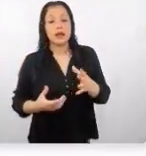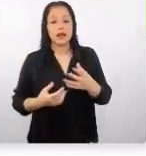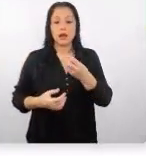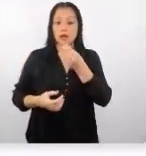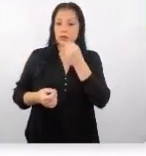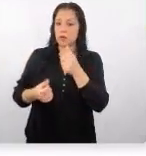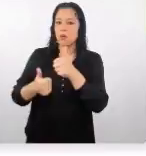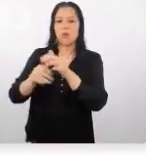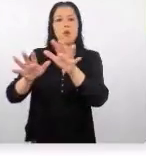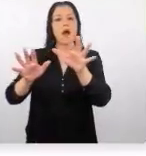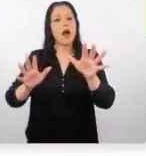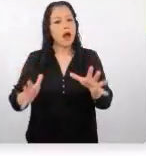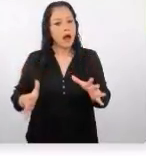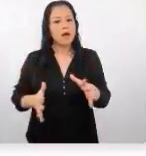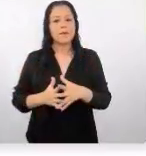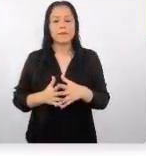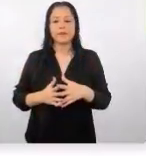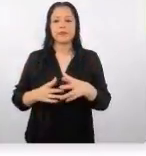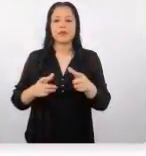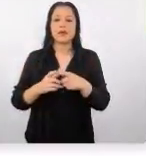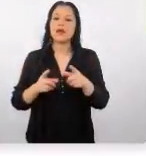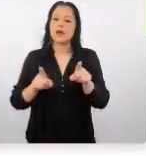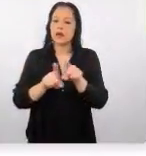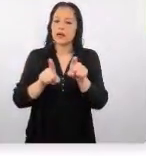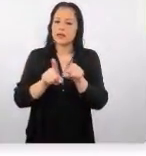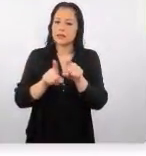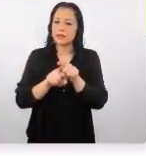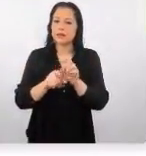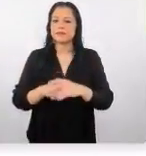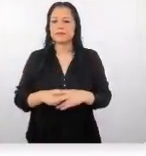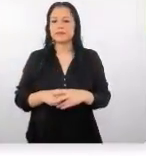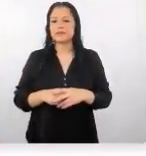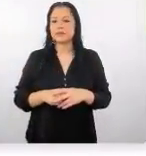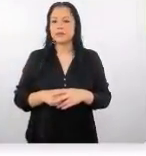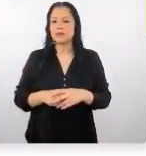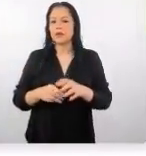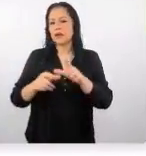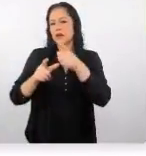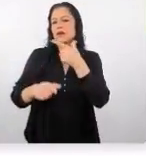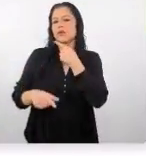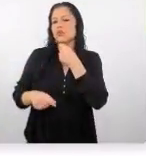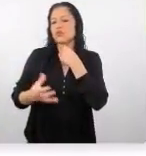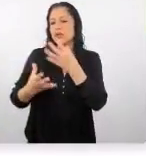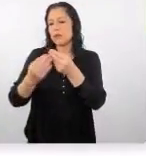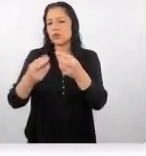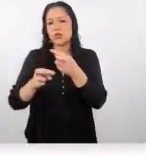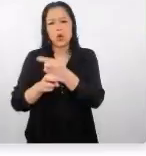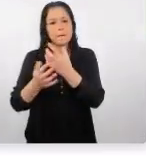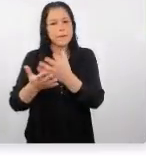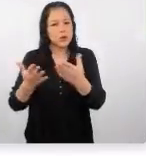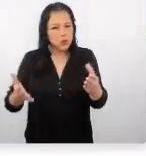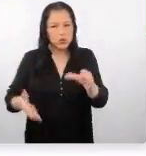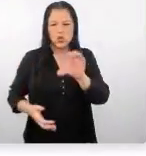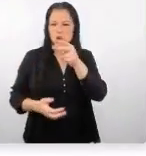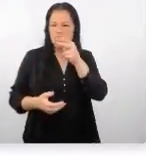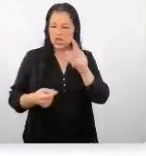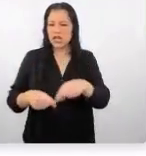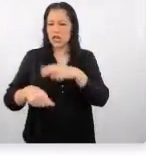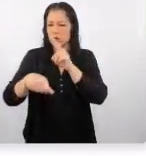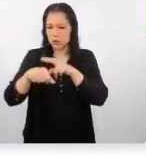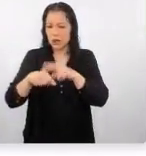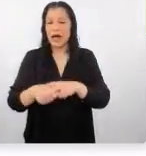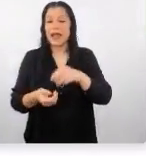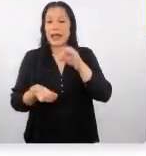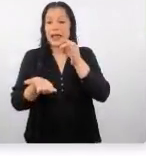mucho y el tema de los superfoods también es conocido allá en Japón entonces aprecian mucho tienen productos con chía conocen la quinoa